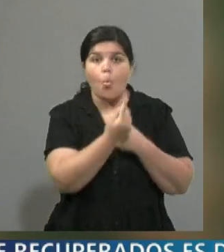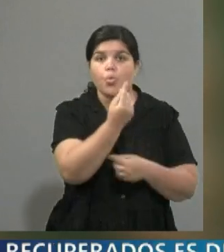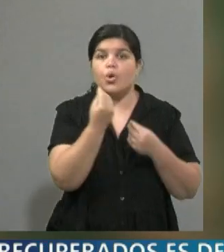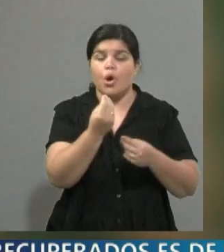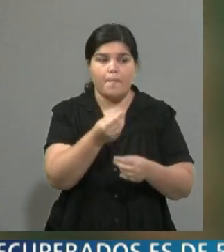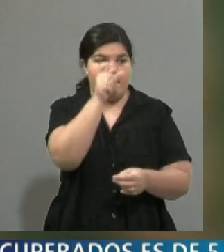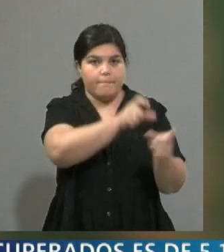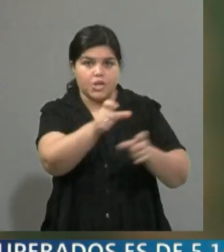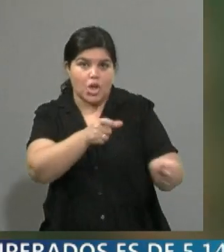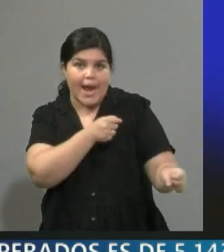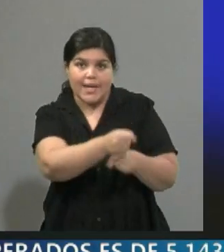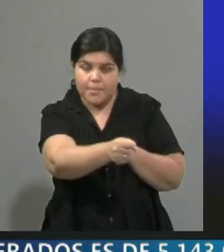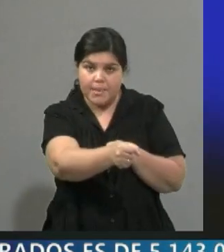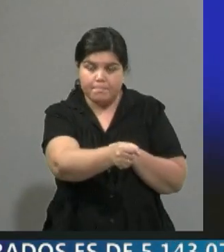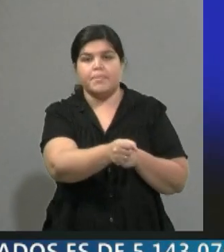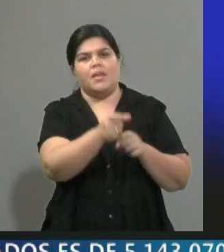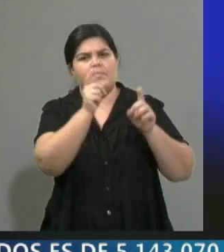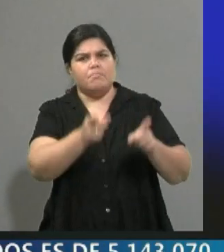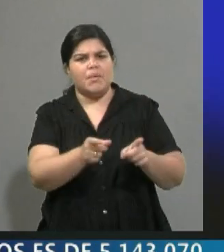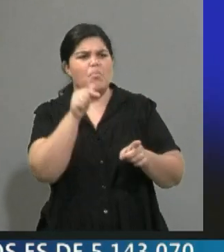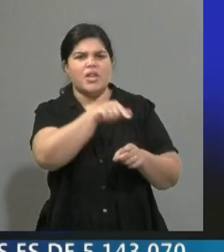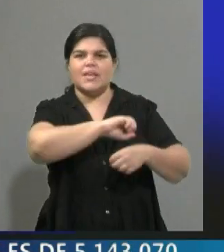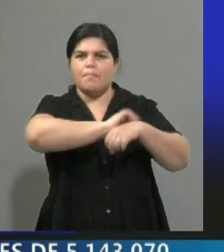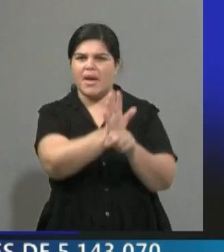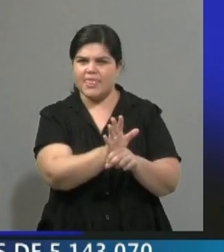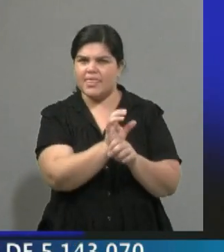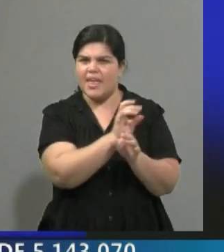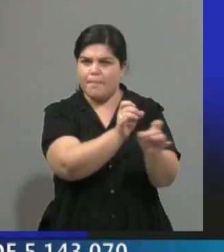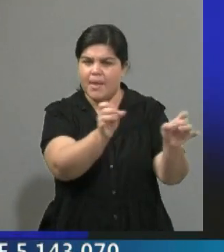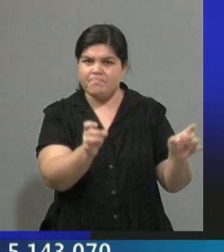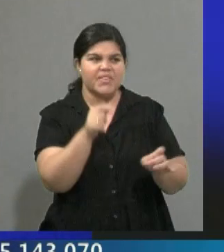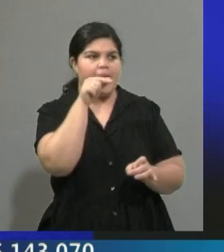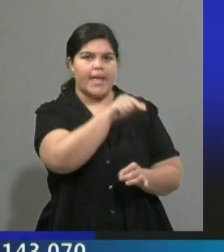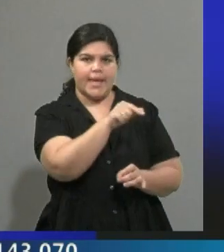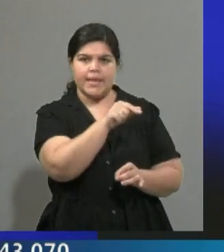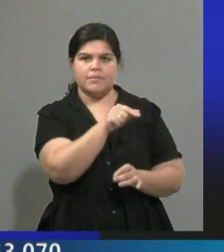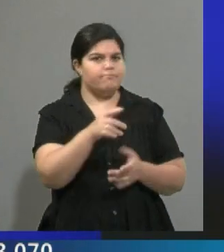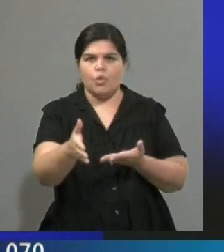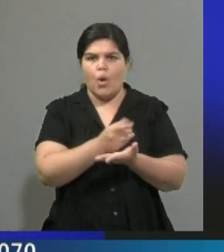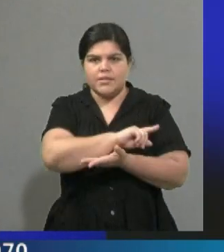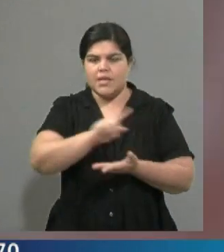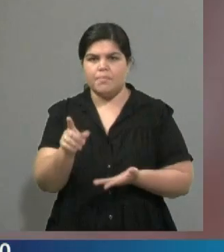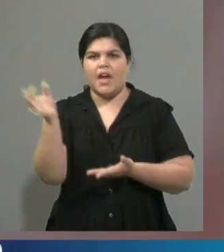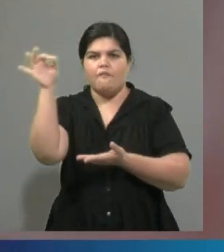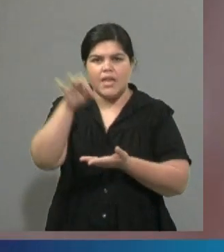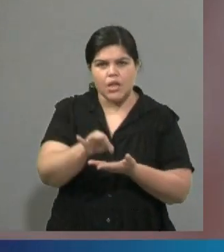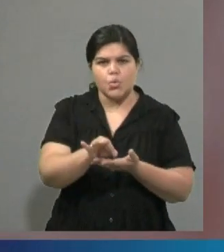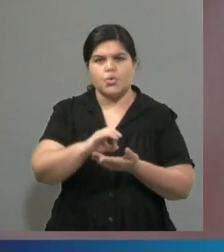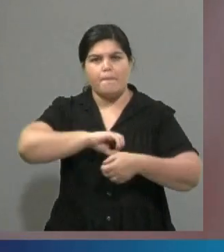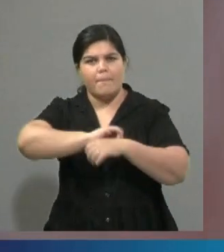en lo que sería la pandemia. Lo que ellos argumentan es que Jair Bolsonaro con su negacionismo ante la pandemia, con su falta